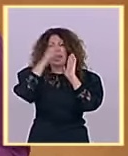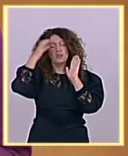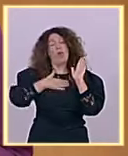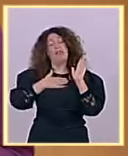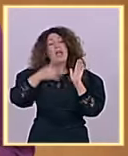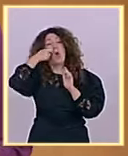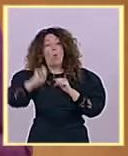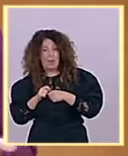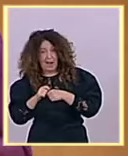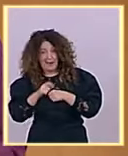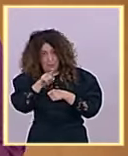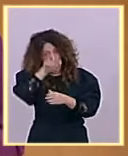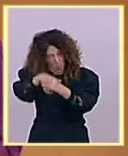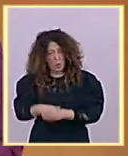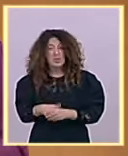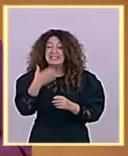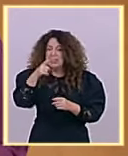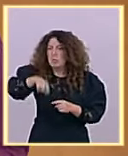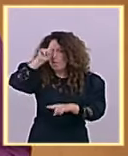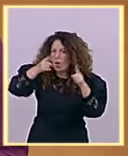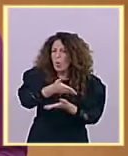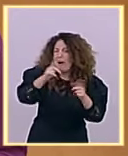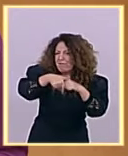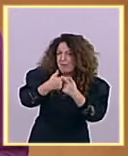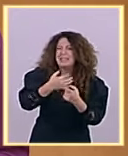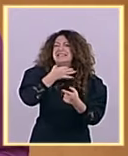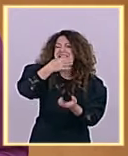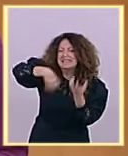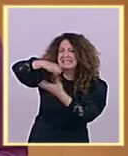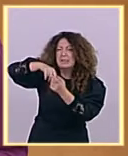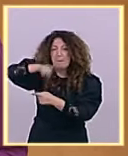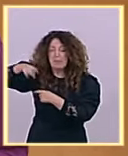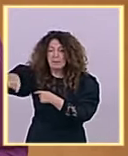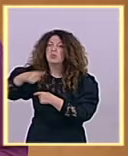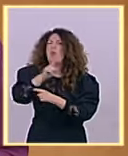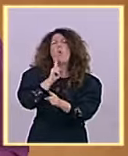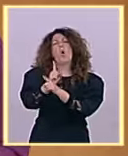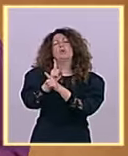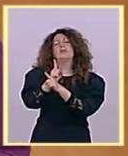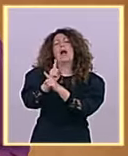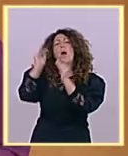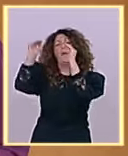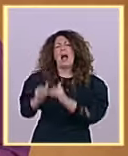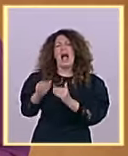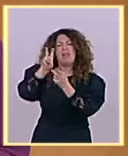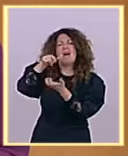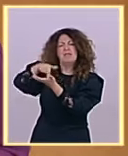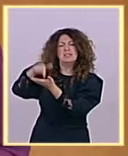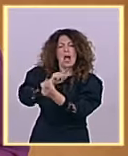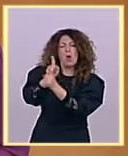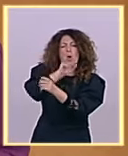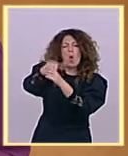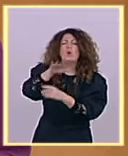votado usted en contra, por ejemplo, de las bajadas fiscales que se plantean en este proyecto de presupuesto? Porque a usted no le preocupan nada